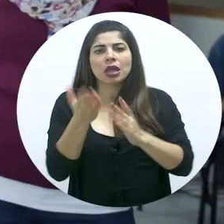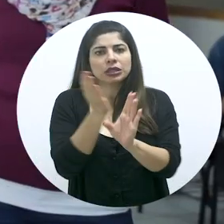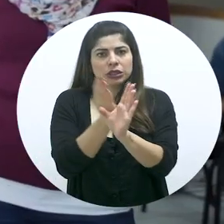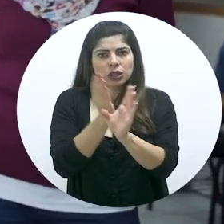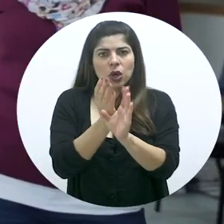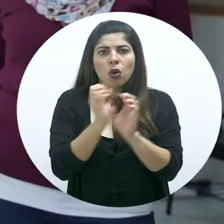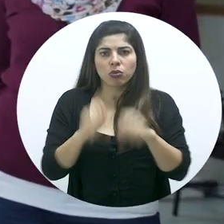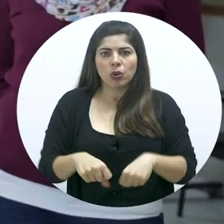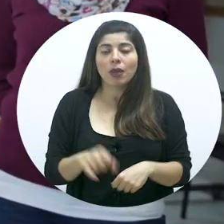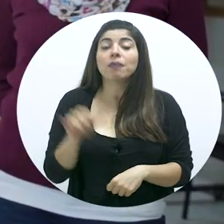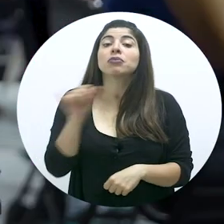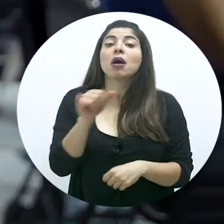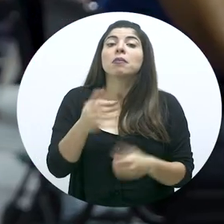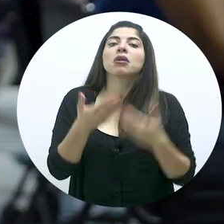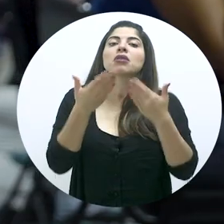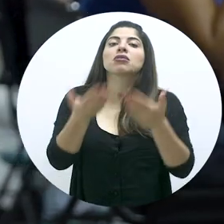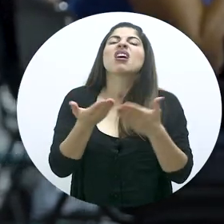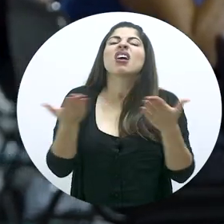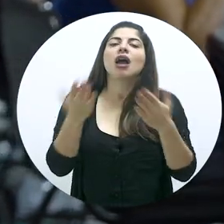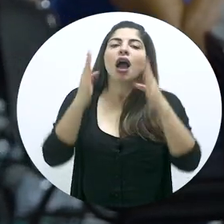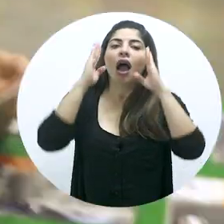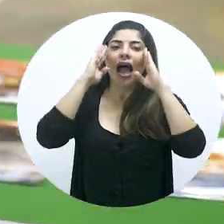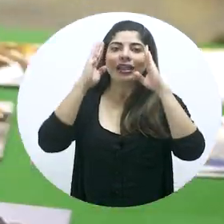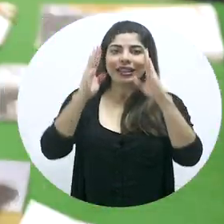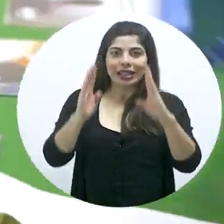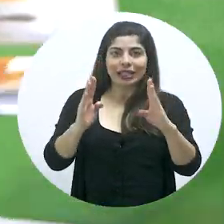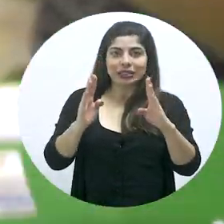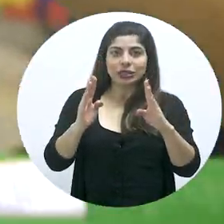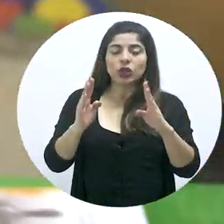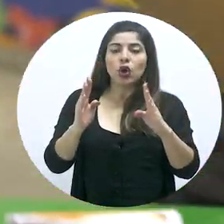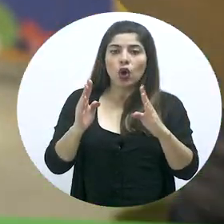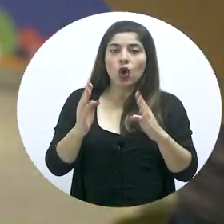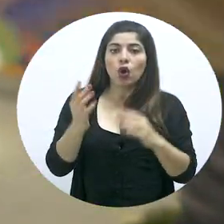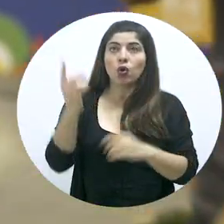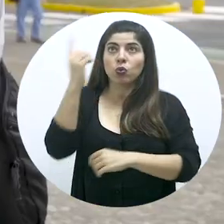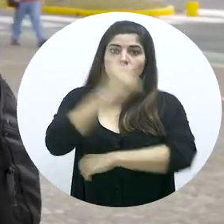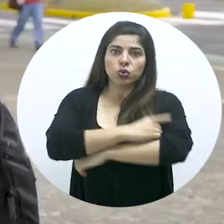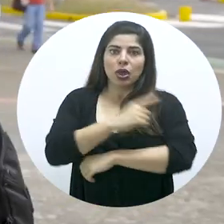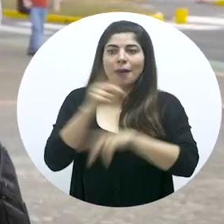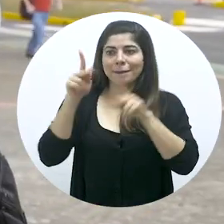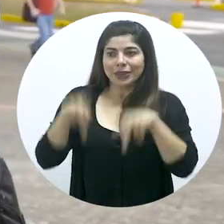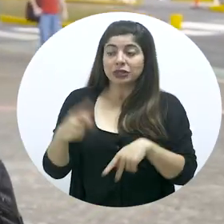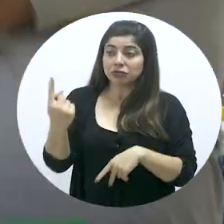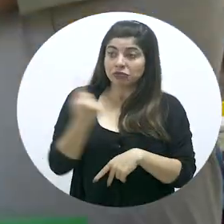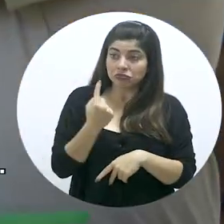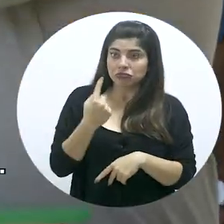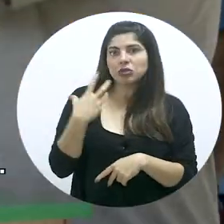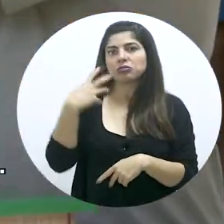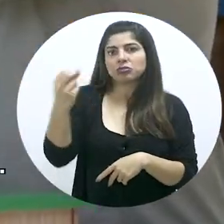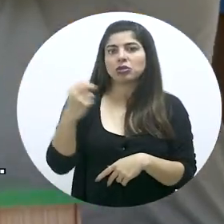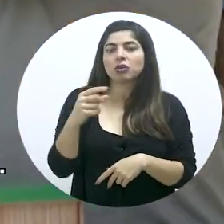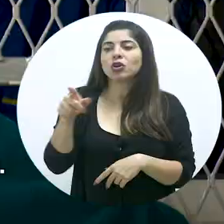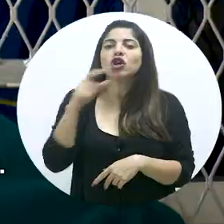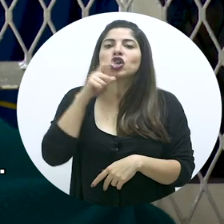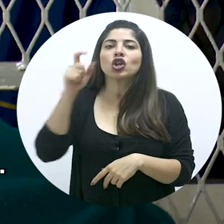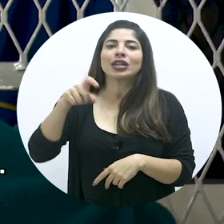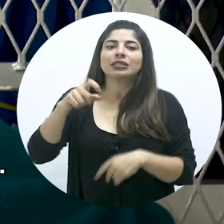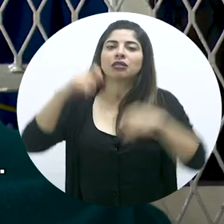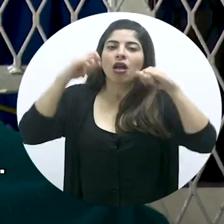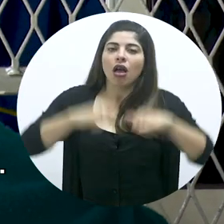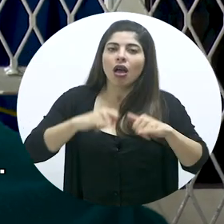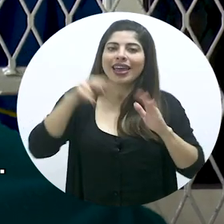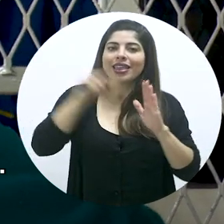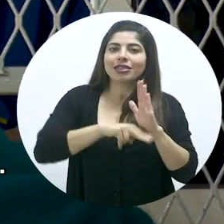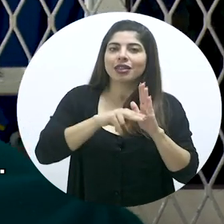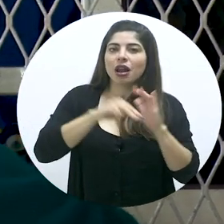psicología. También le brindamos lo que es la atención ambulatoria a las personas que no requieren de un